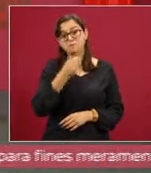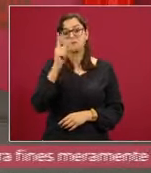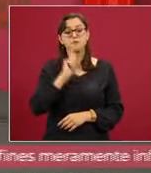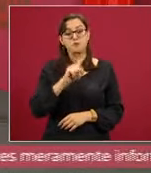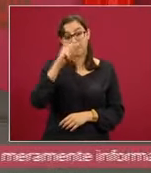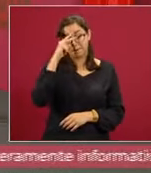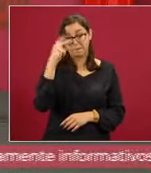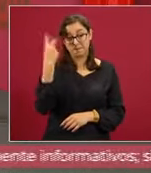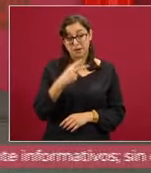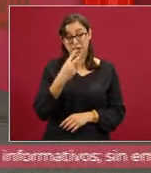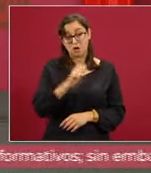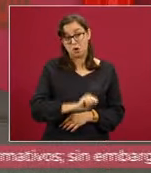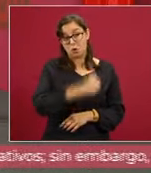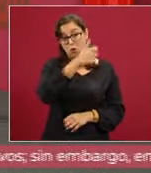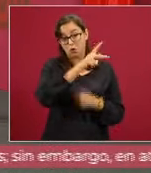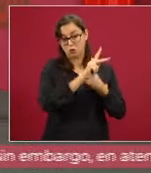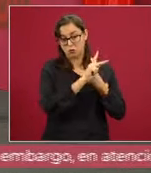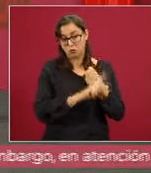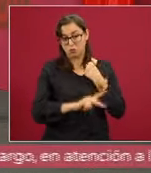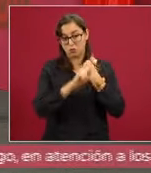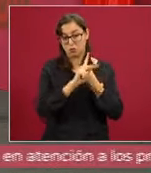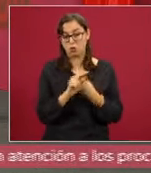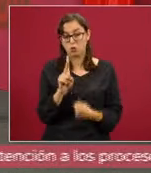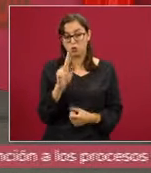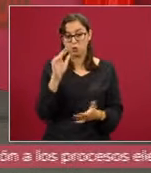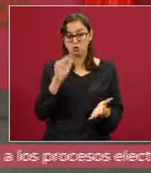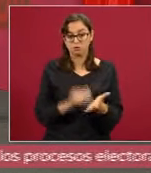en el